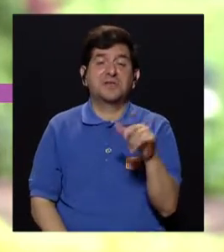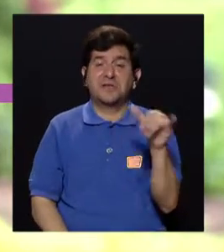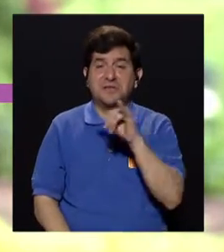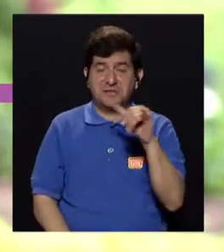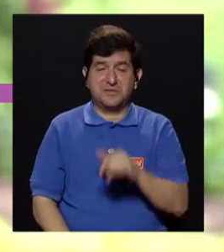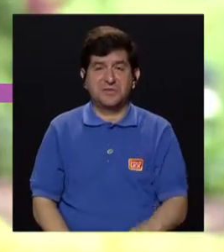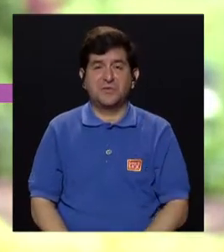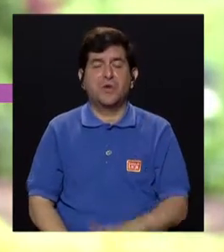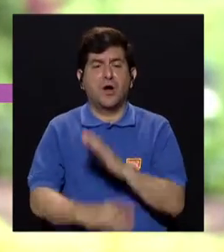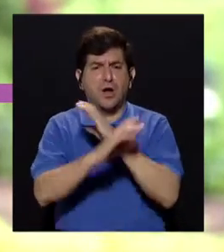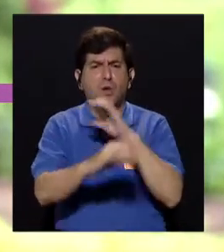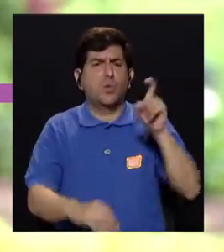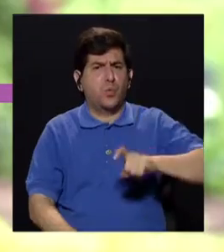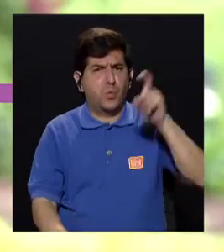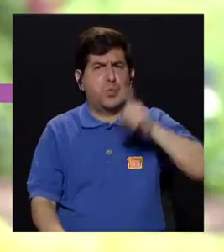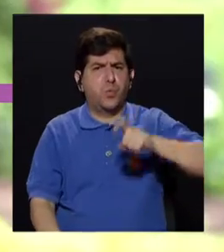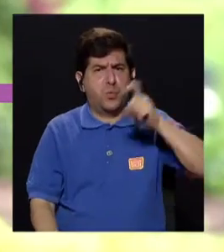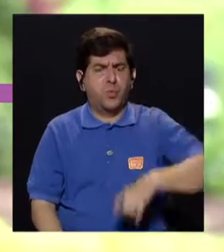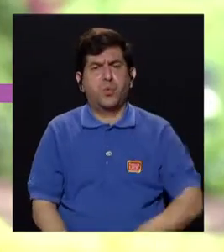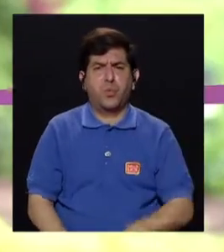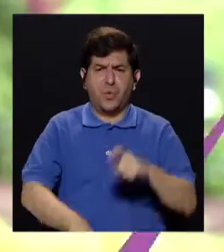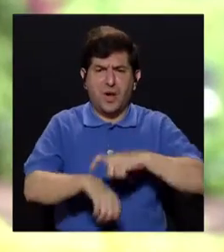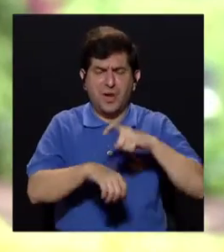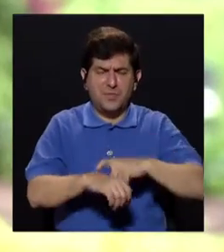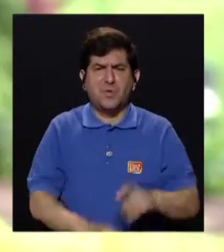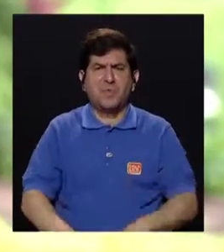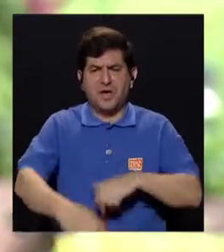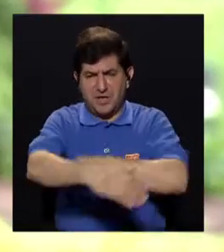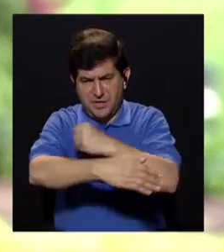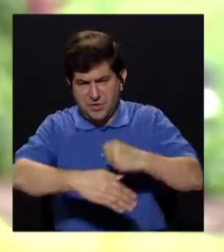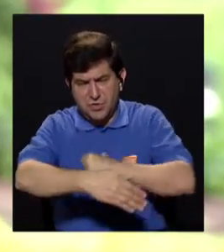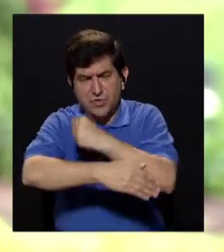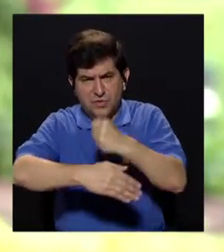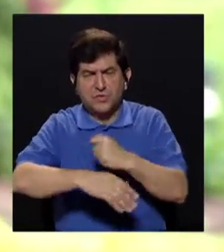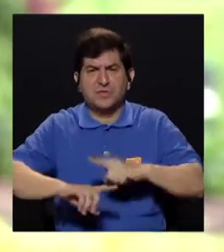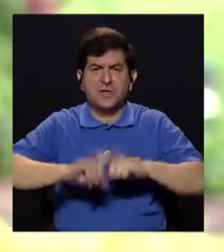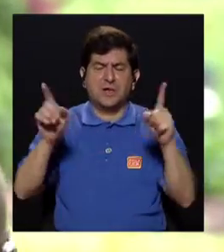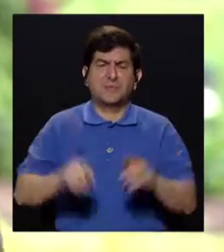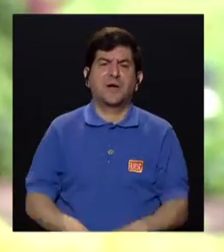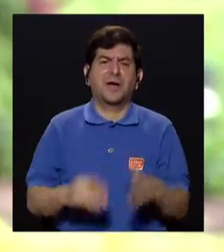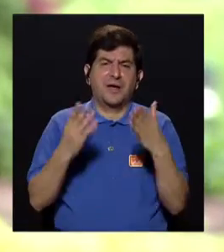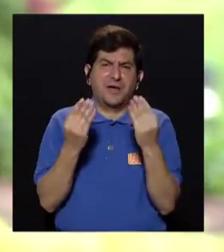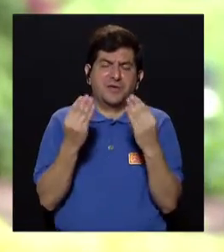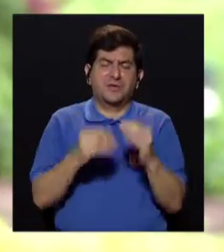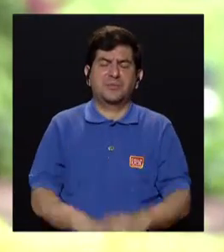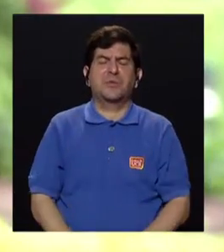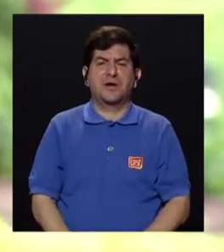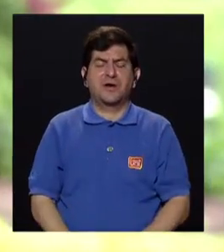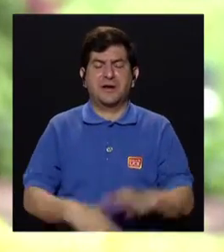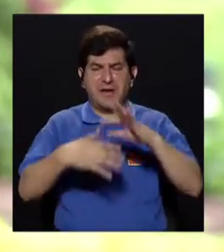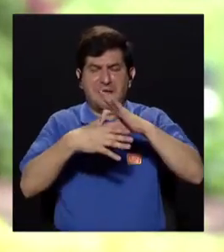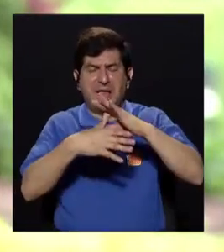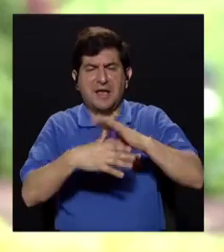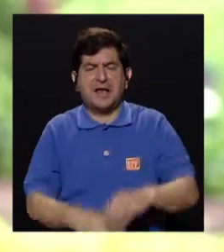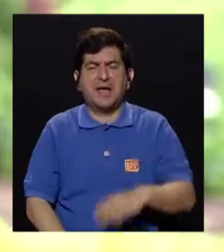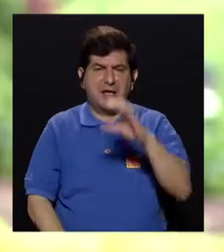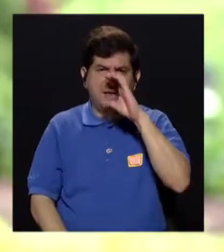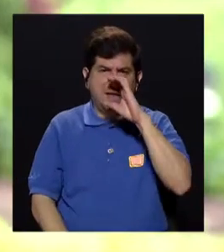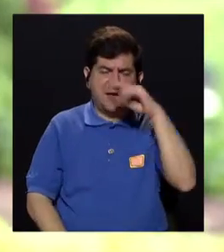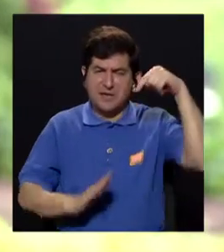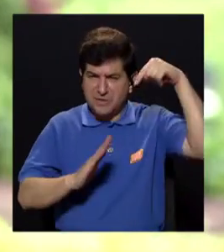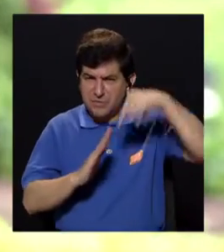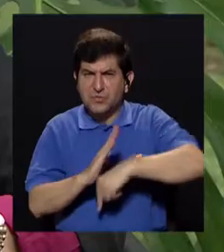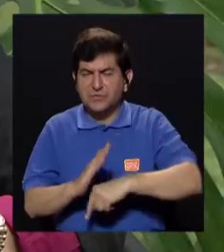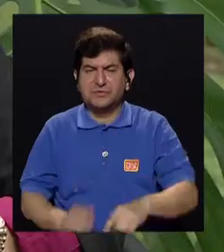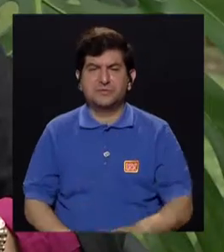hablado de los cuidados que hay que tener a la hora de preparar cualquier tipo de carne, pero hay más temor con la carne de cerdo. Me gustaría como